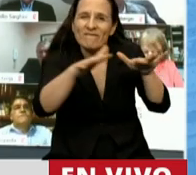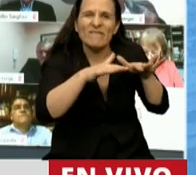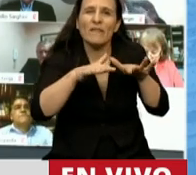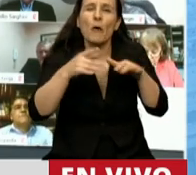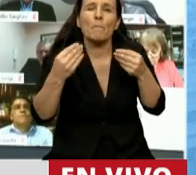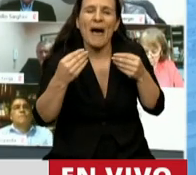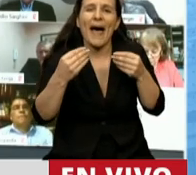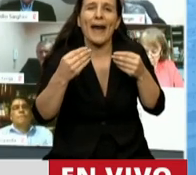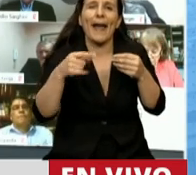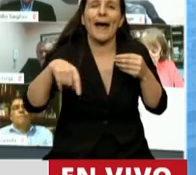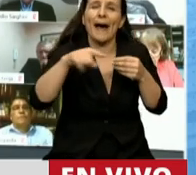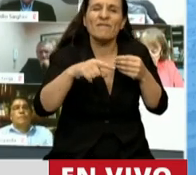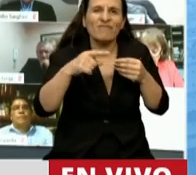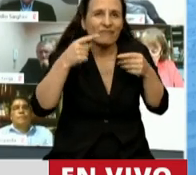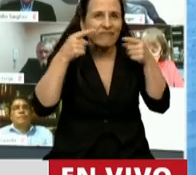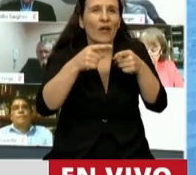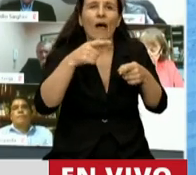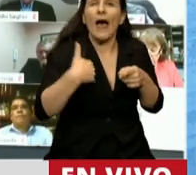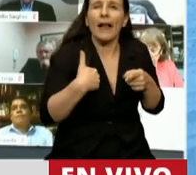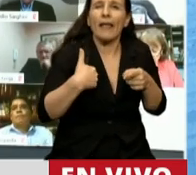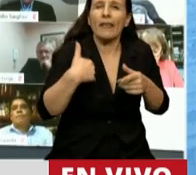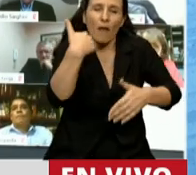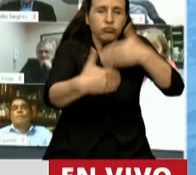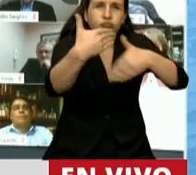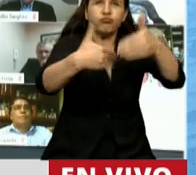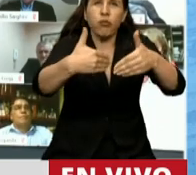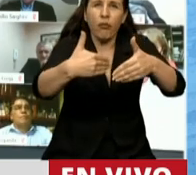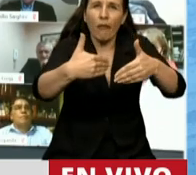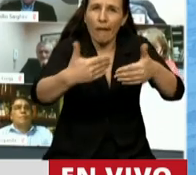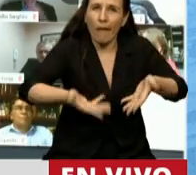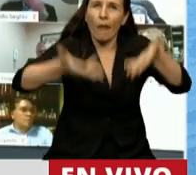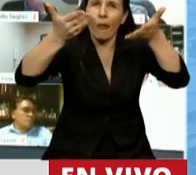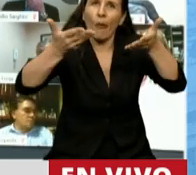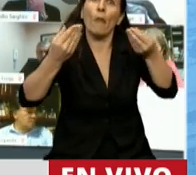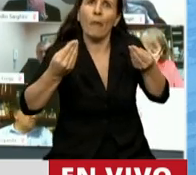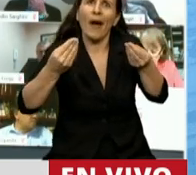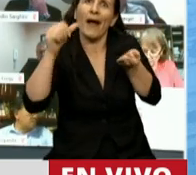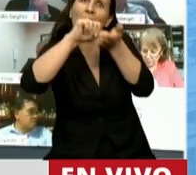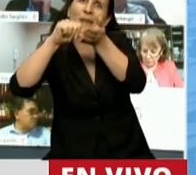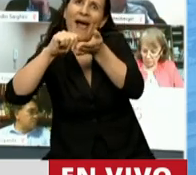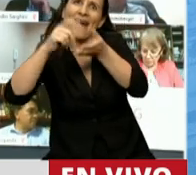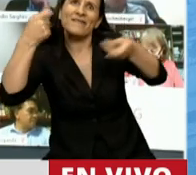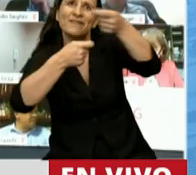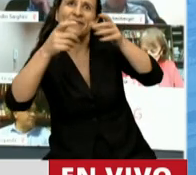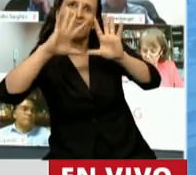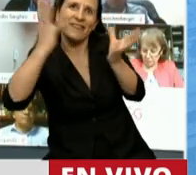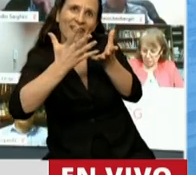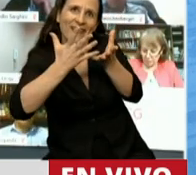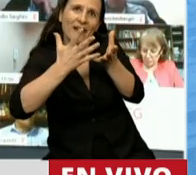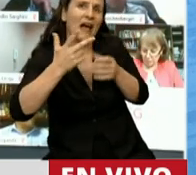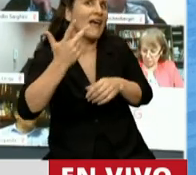construir un proyecto de desarrollo estratégico que nos ubique en el mundo, definir tres cosas